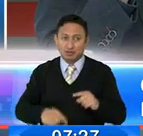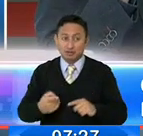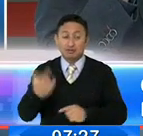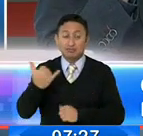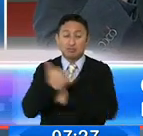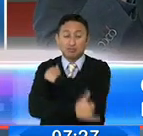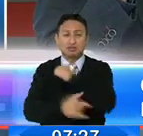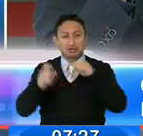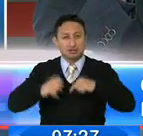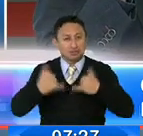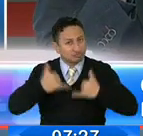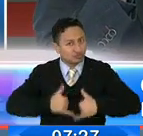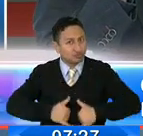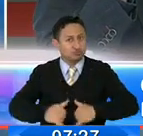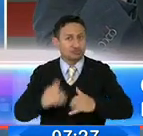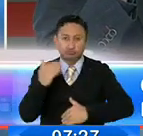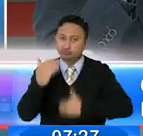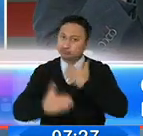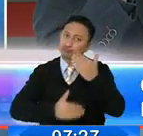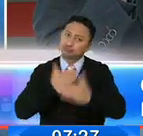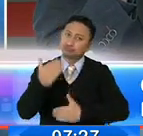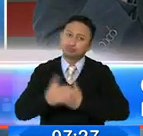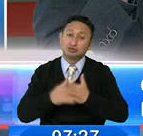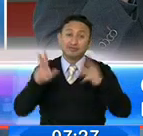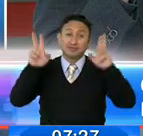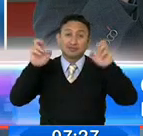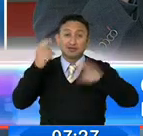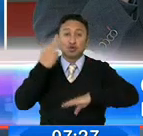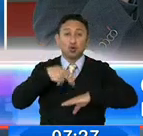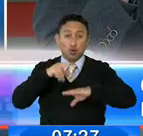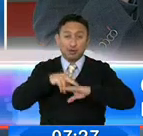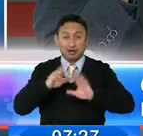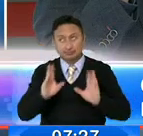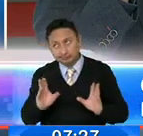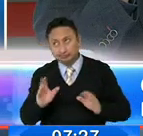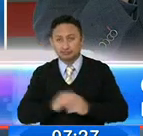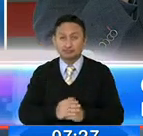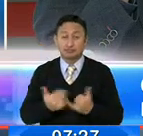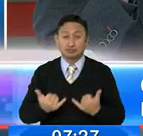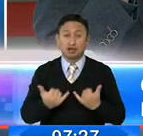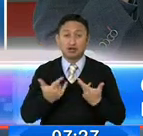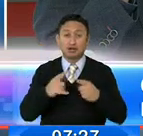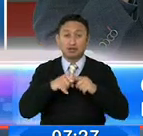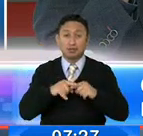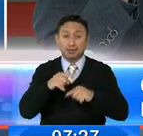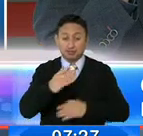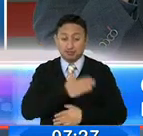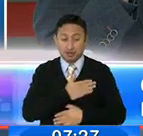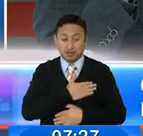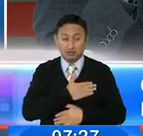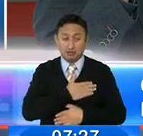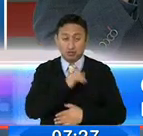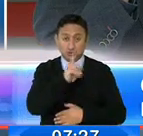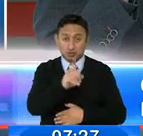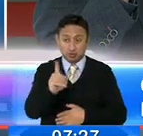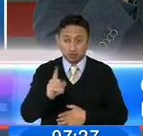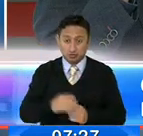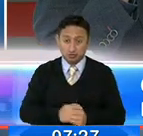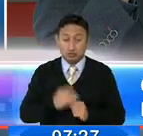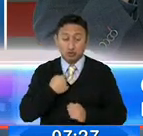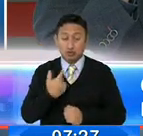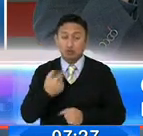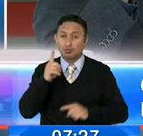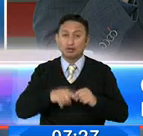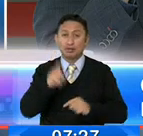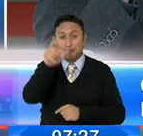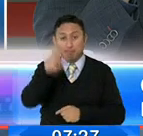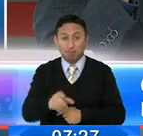tiene que seguir su rumbo entre comillas normal. Yo creo que ahora solo depende de nosotros. Como siempre lo he dicho, no puedo poner un metropolitano